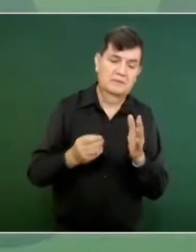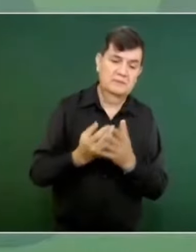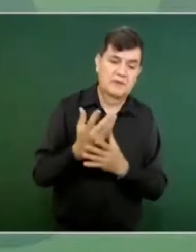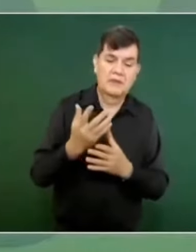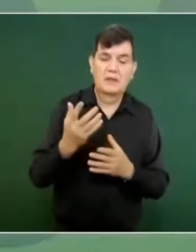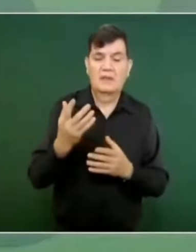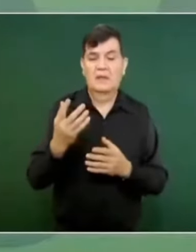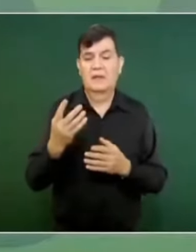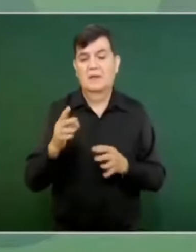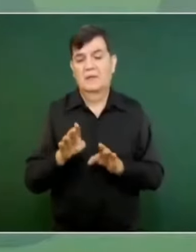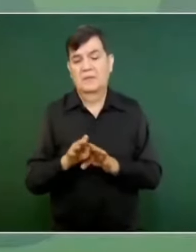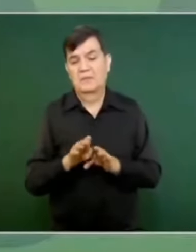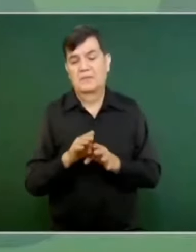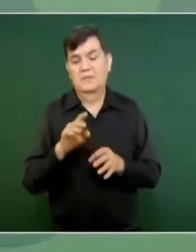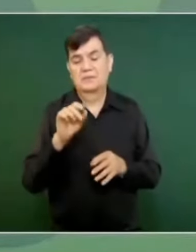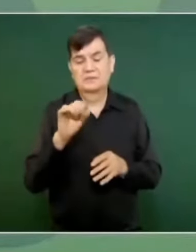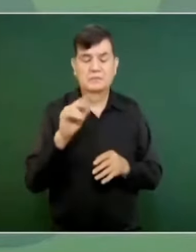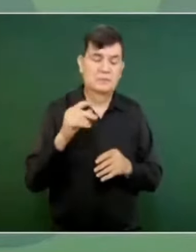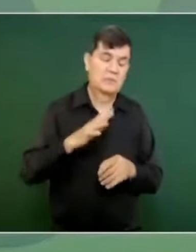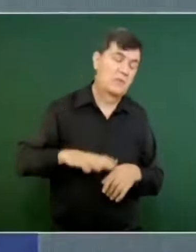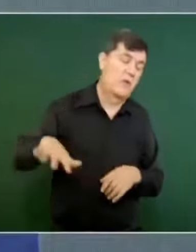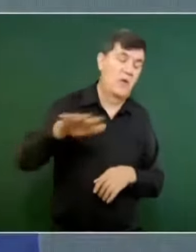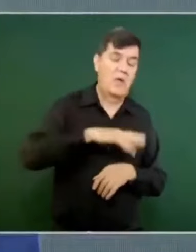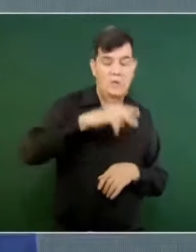se enteró todo México.